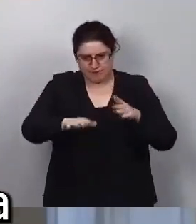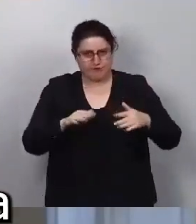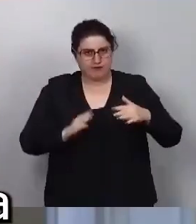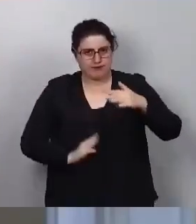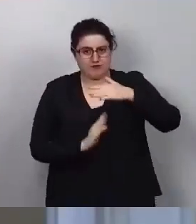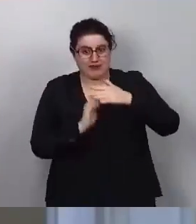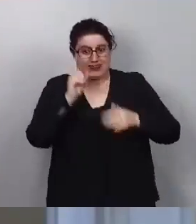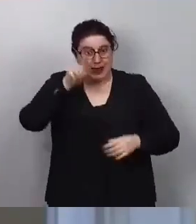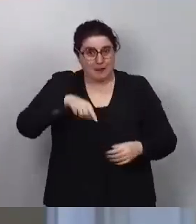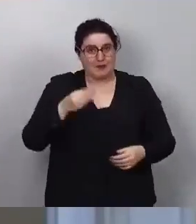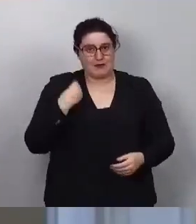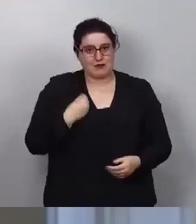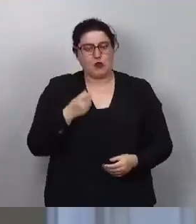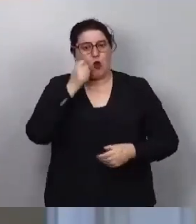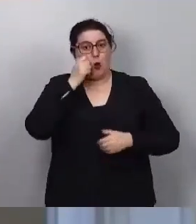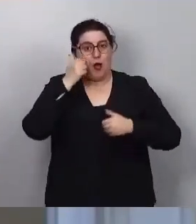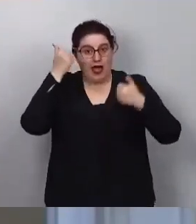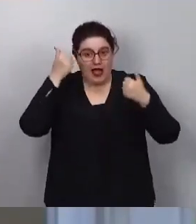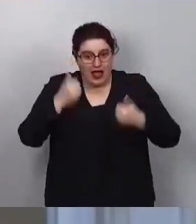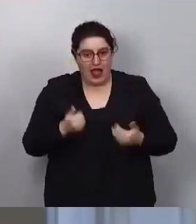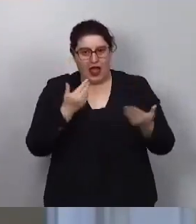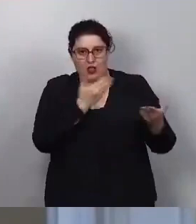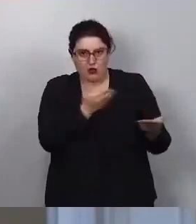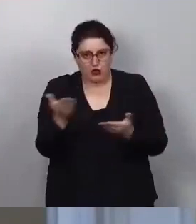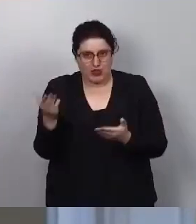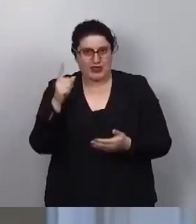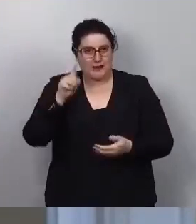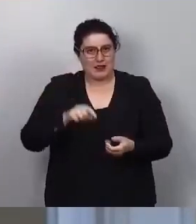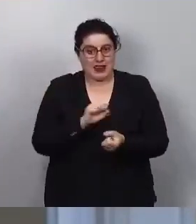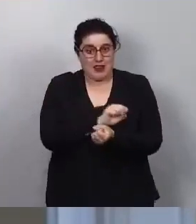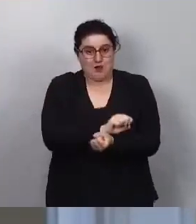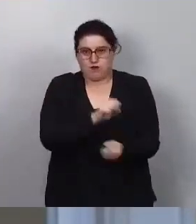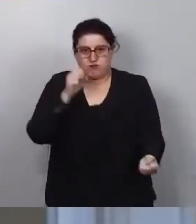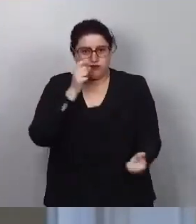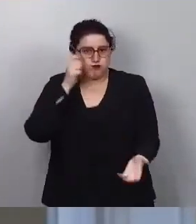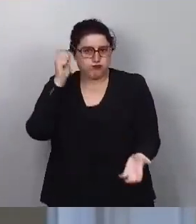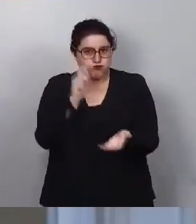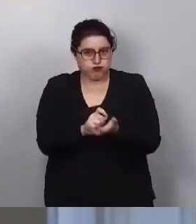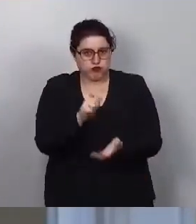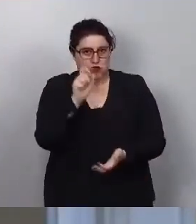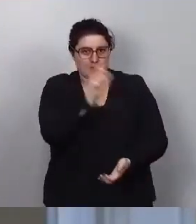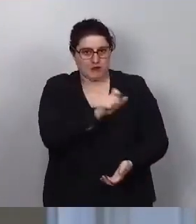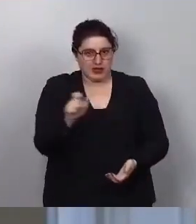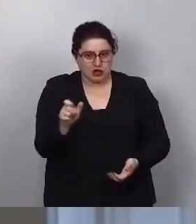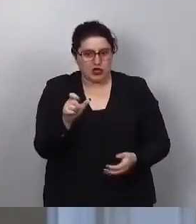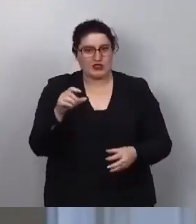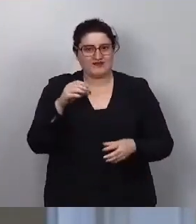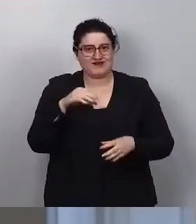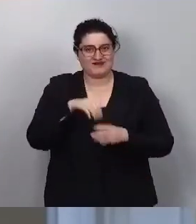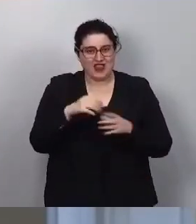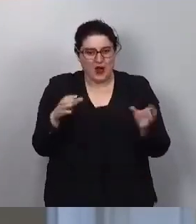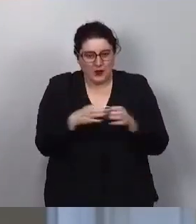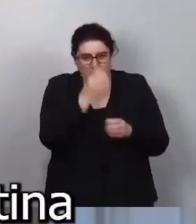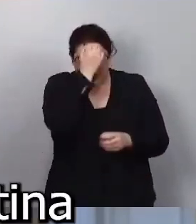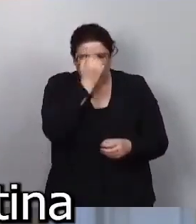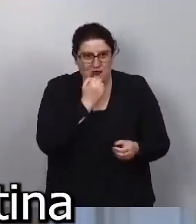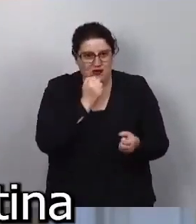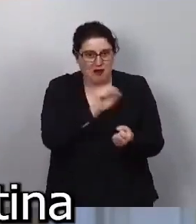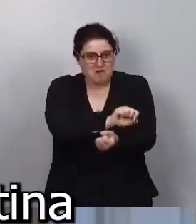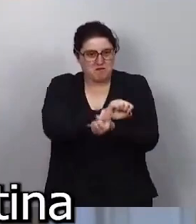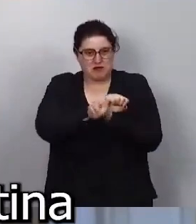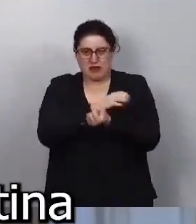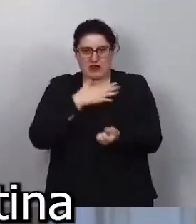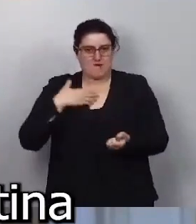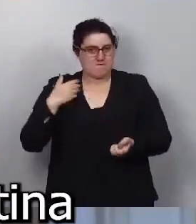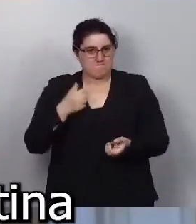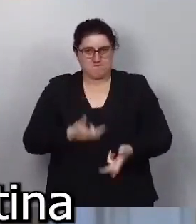humanitaria y a la liberación inmediata de los rehenes israelíes en manos de jamás. En segundo lugar, vamos a apoyar